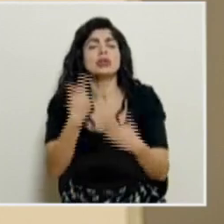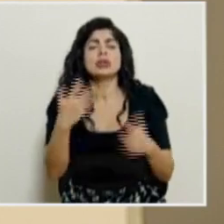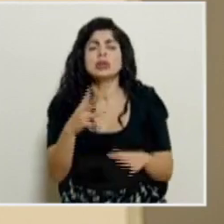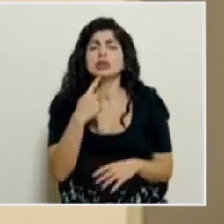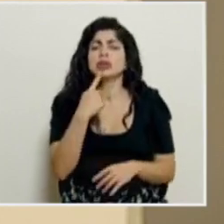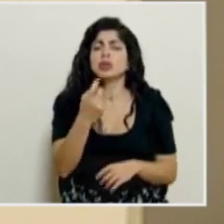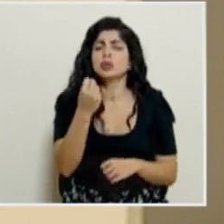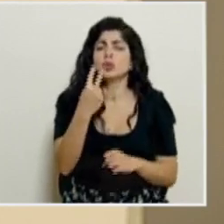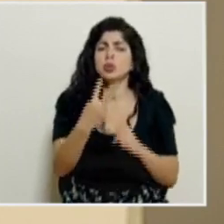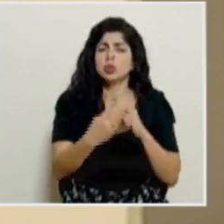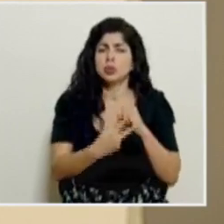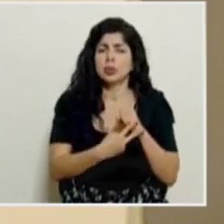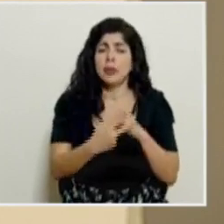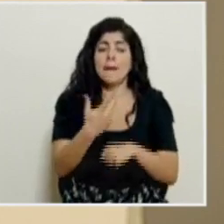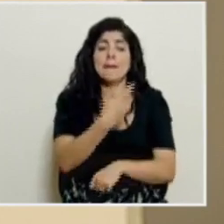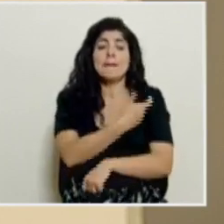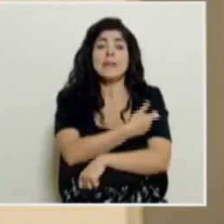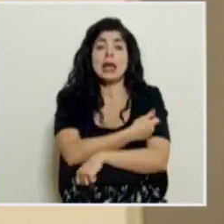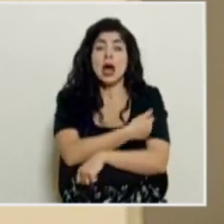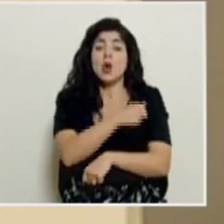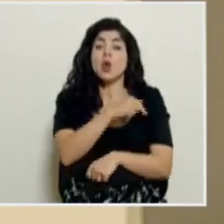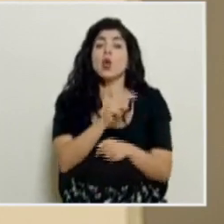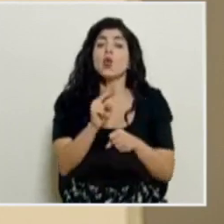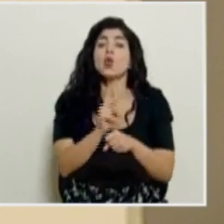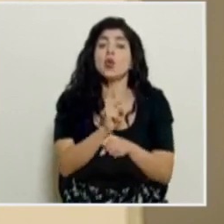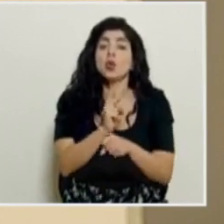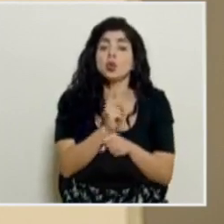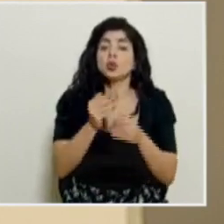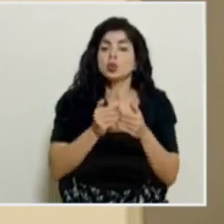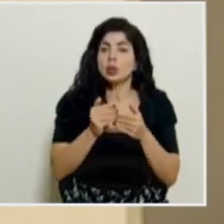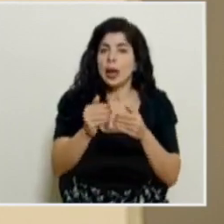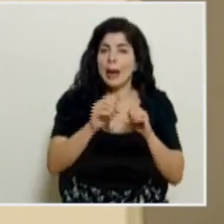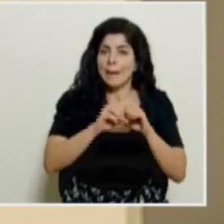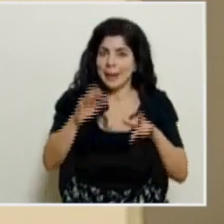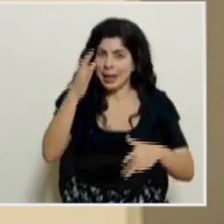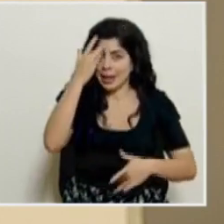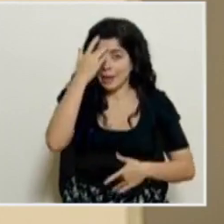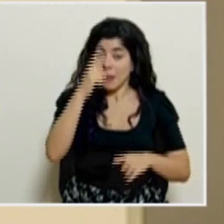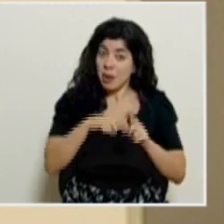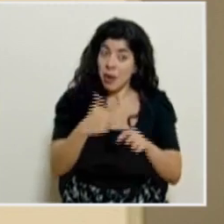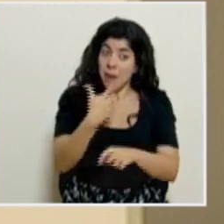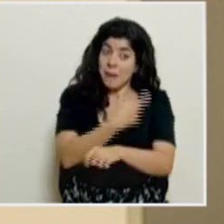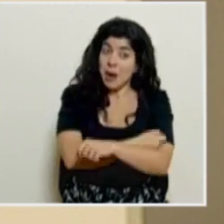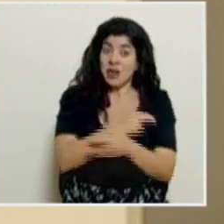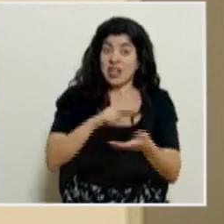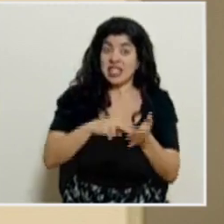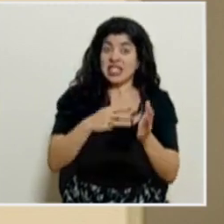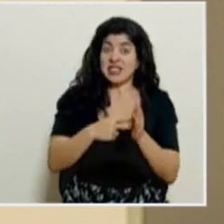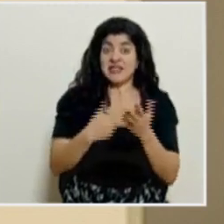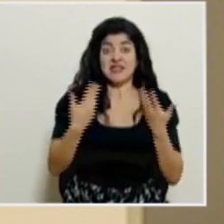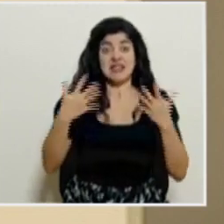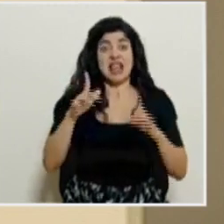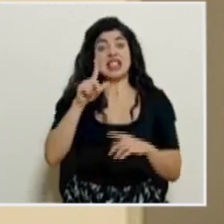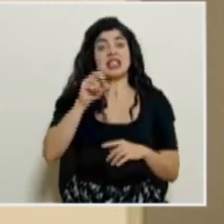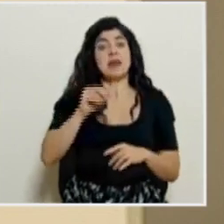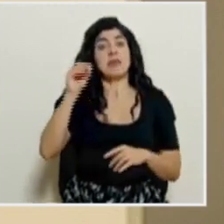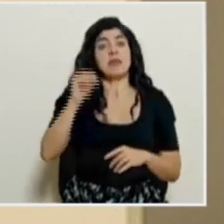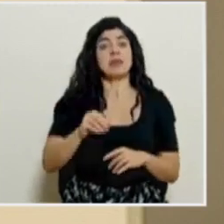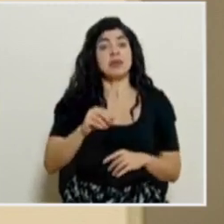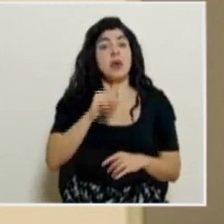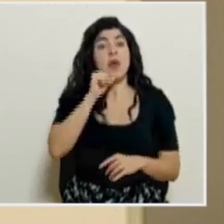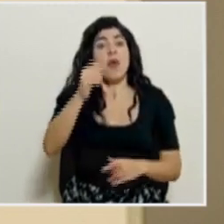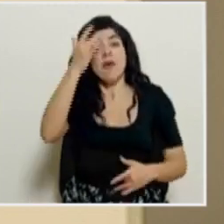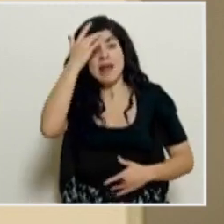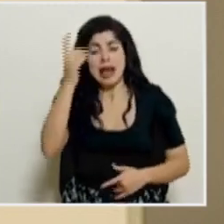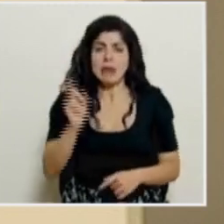dicho varias veces, es una arma que hay que utilizar durante la pandemia, pero no evita al 100% que las personas se enfermen. Entonces, por